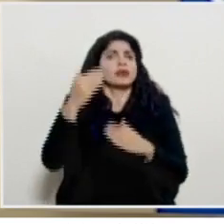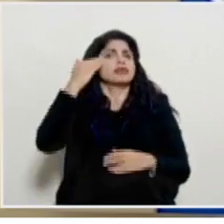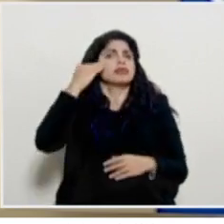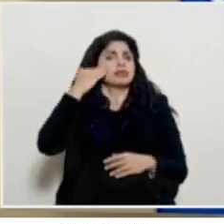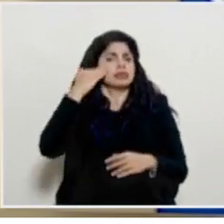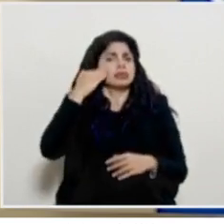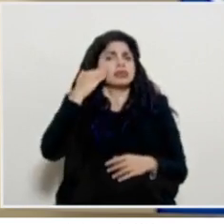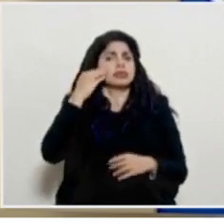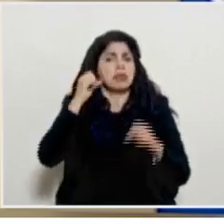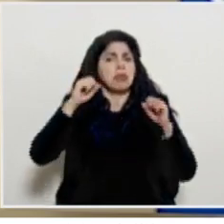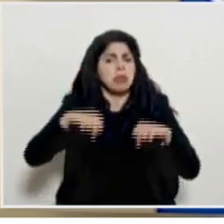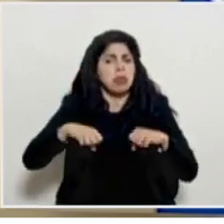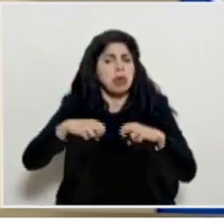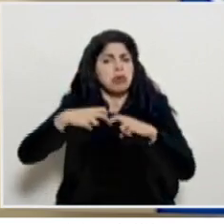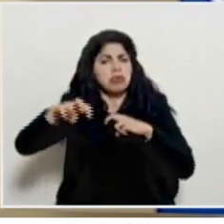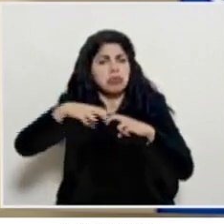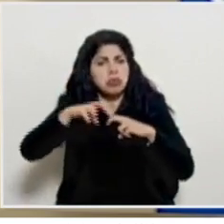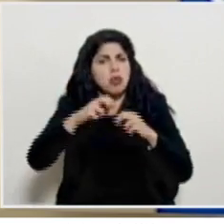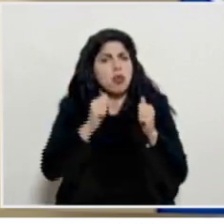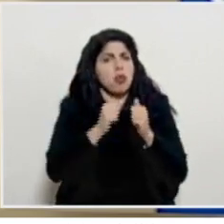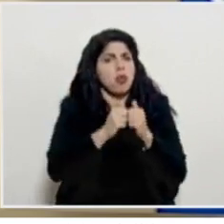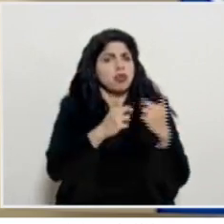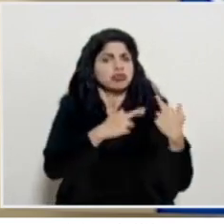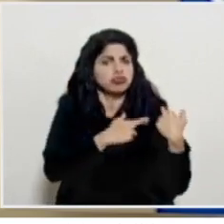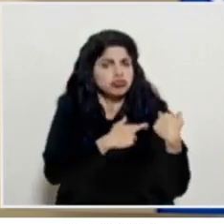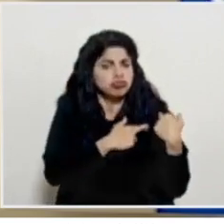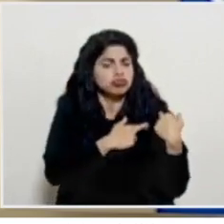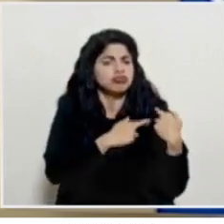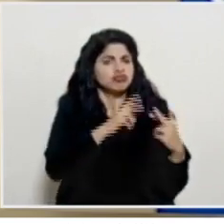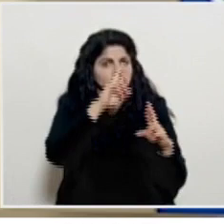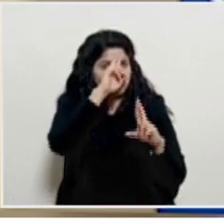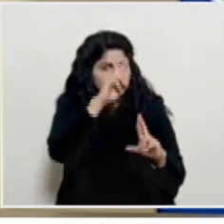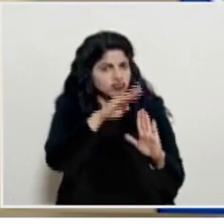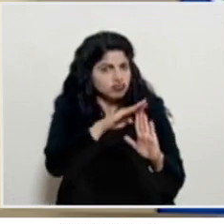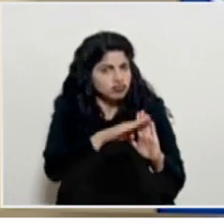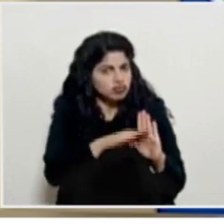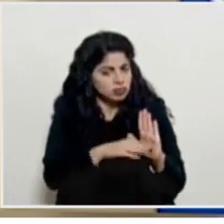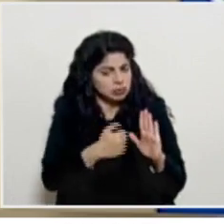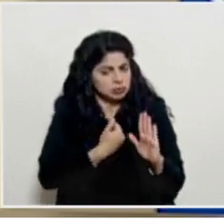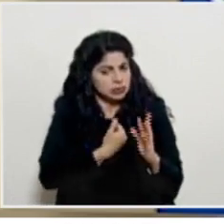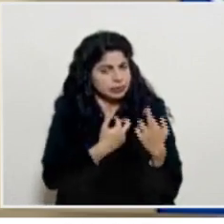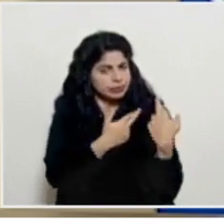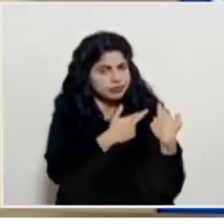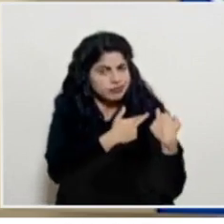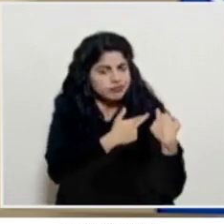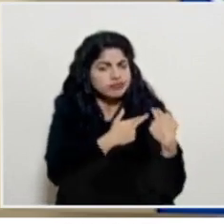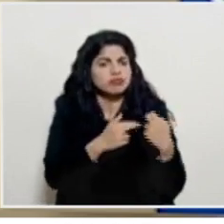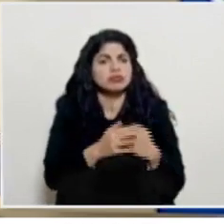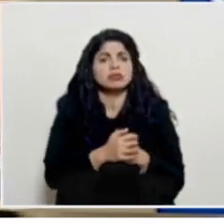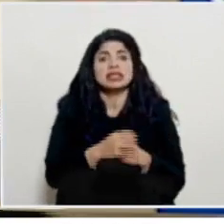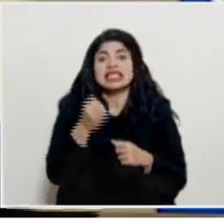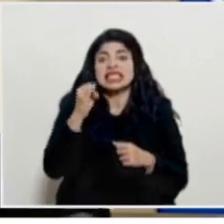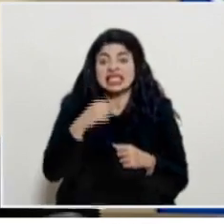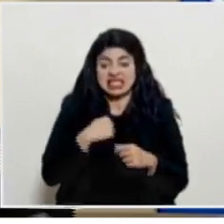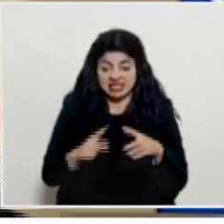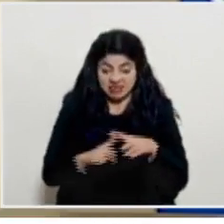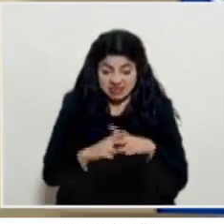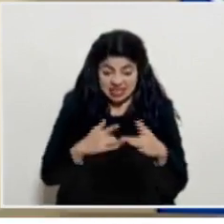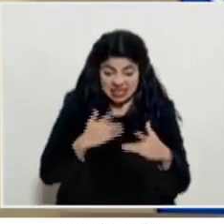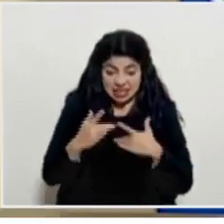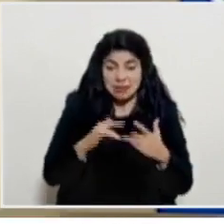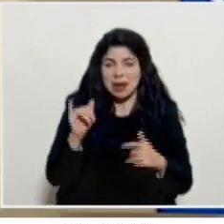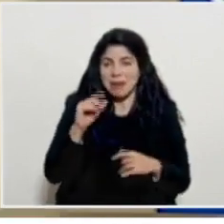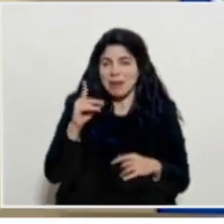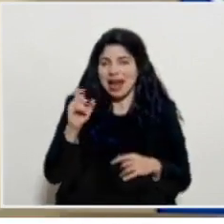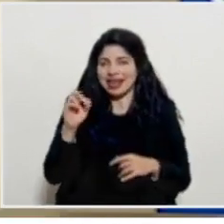que podemos movilizarnos con total responsabilidad aplicando protocolos siendo responsables si tenemos síntomas como decía